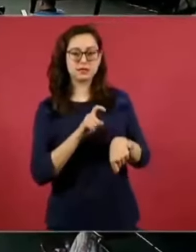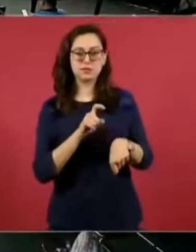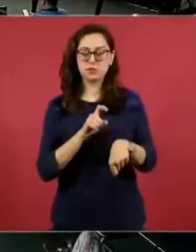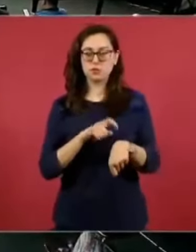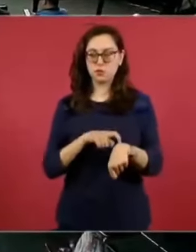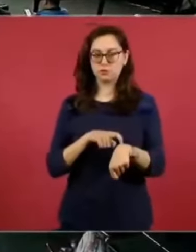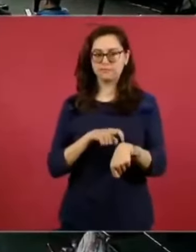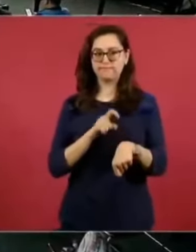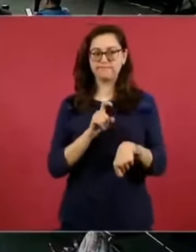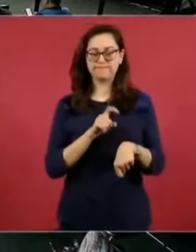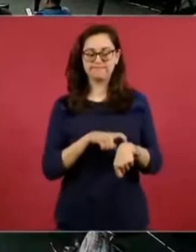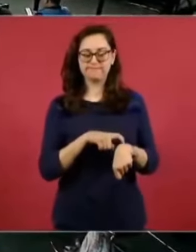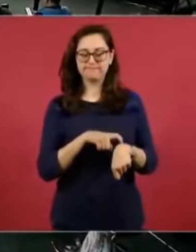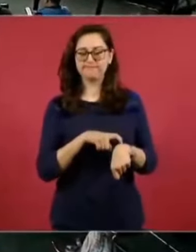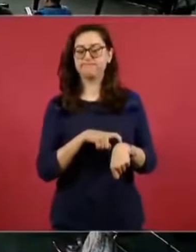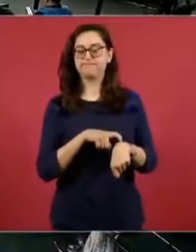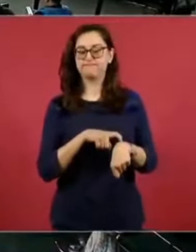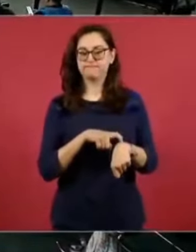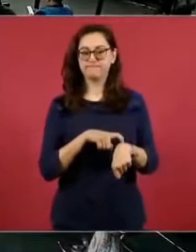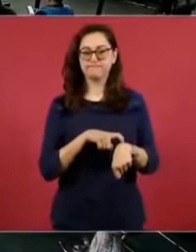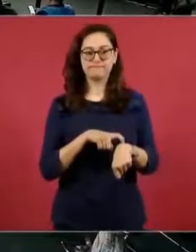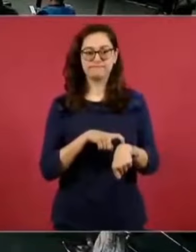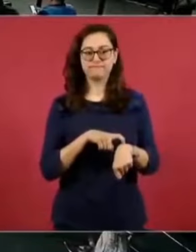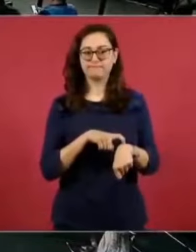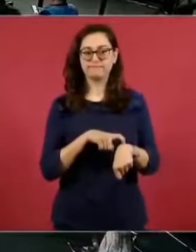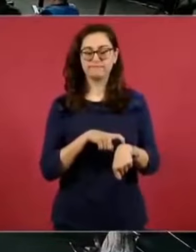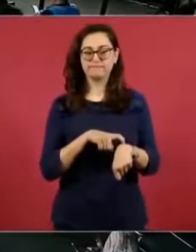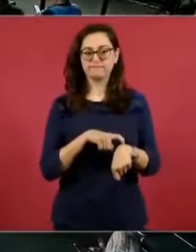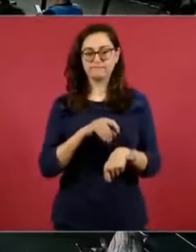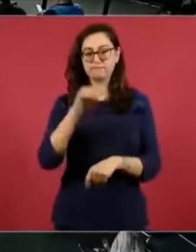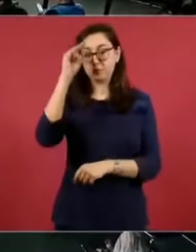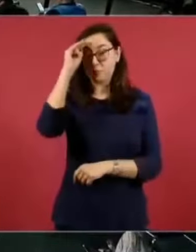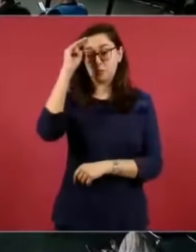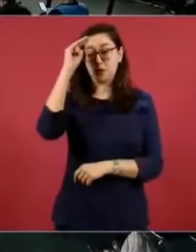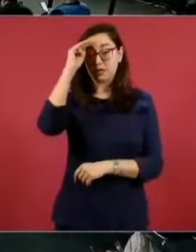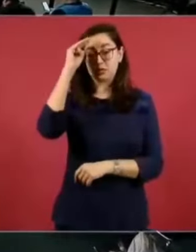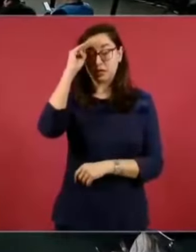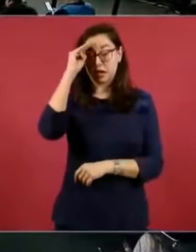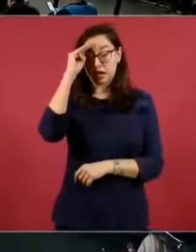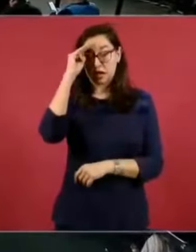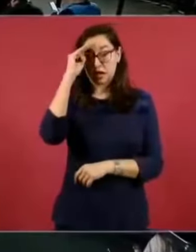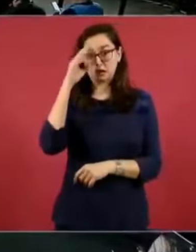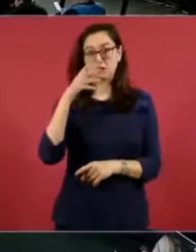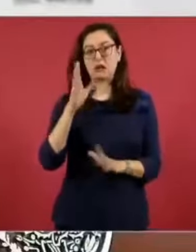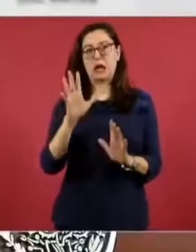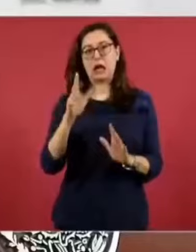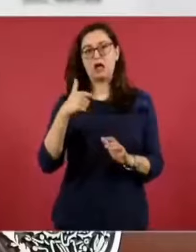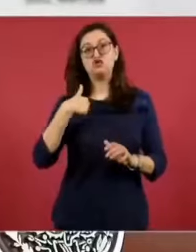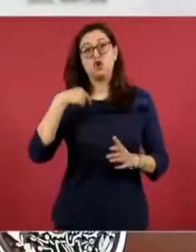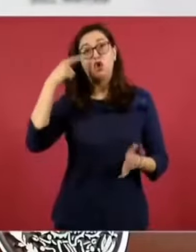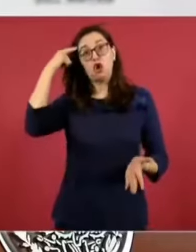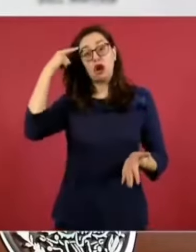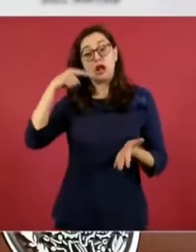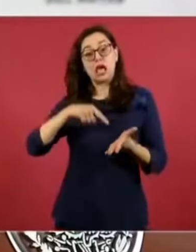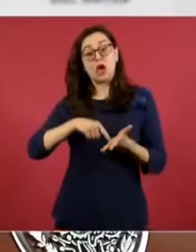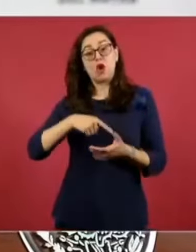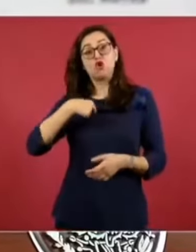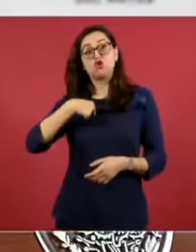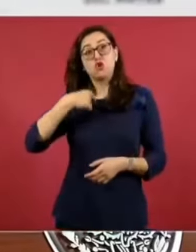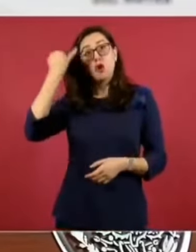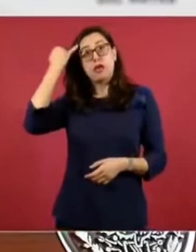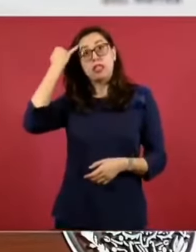no podemos adelantar vísperas. Yo entiendo